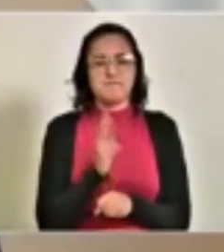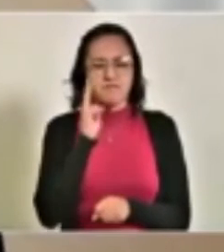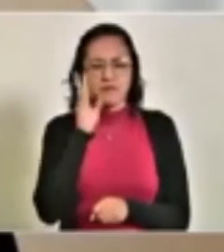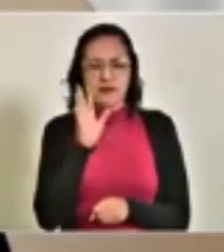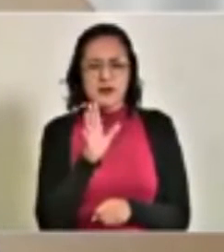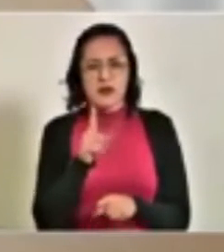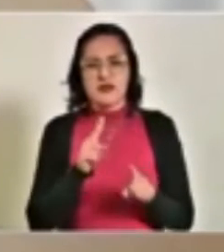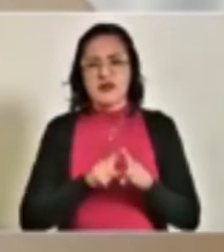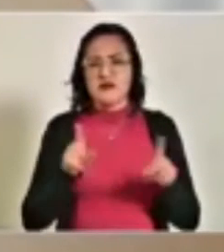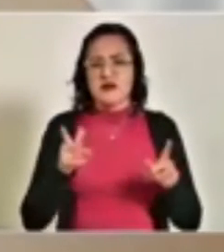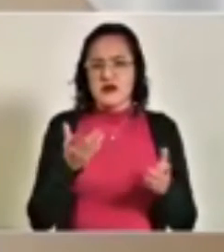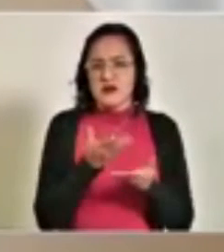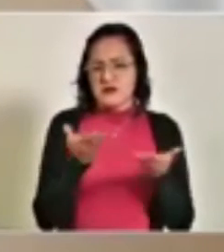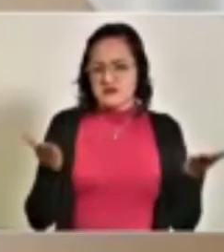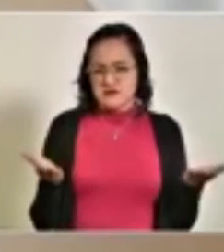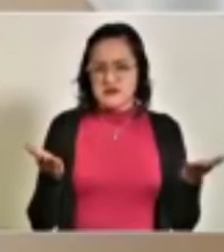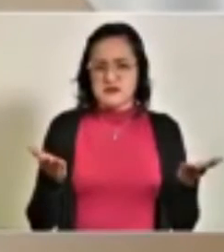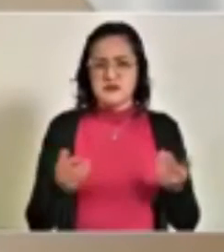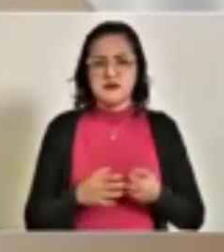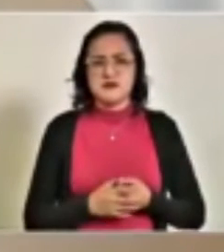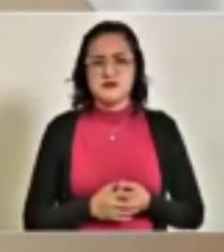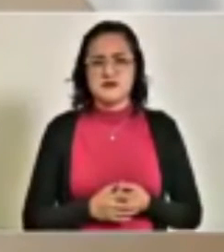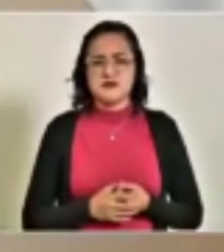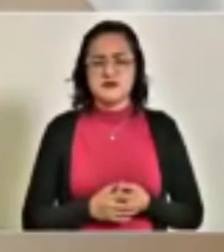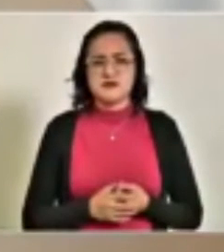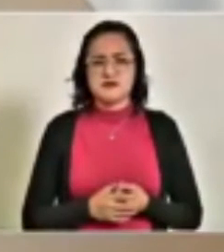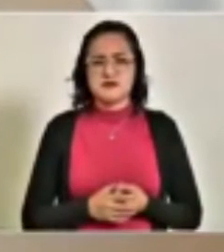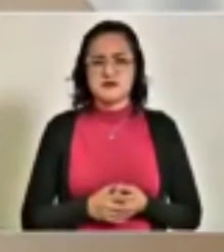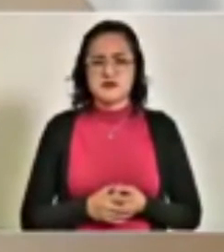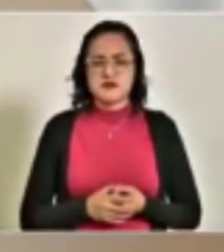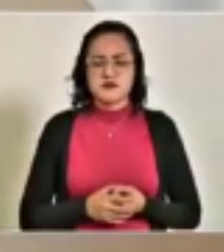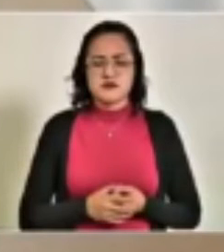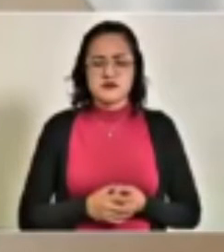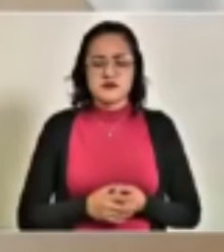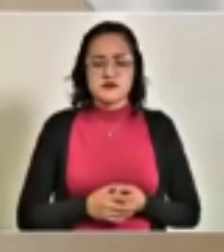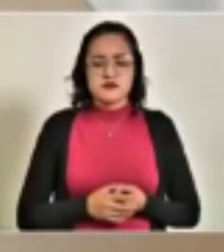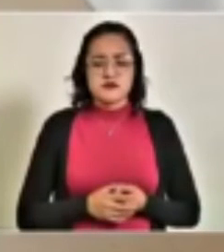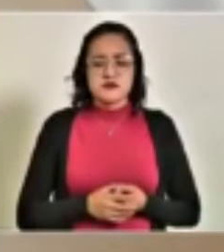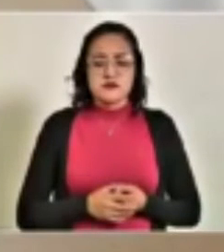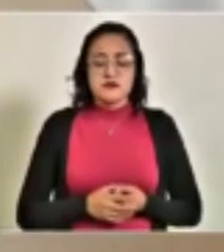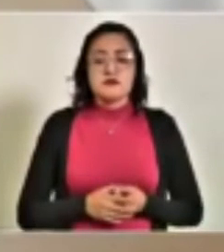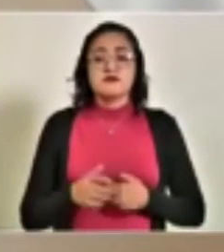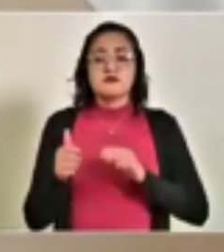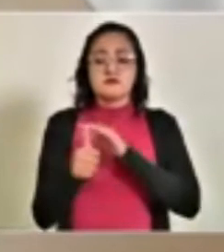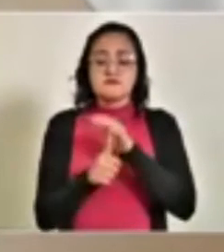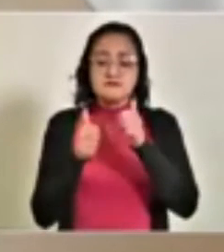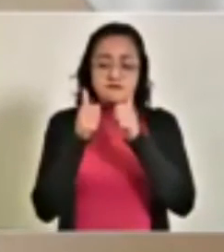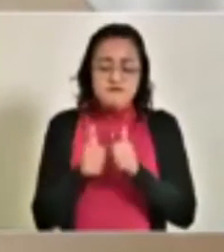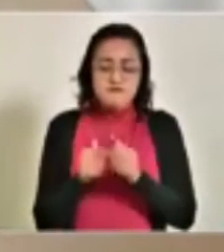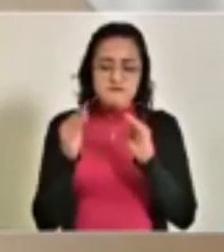es una gran diferencia, el confinamiento obligatorio